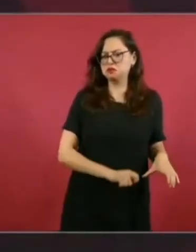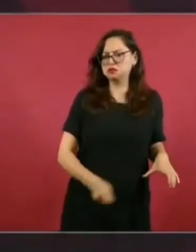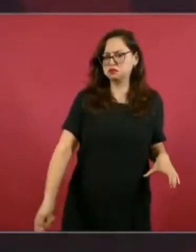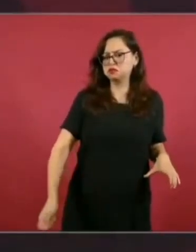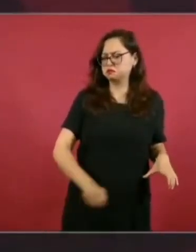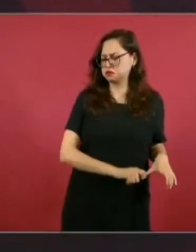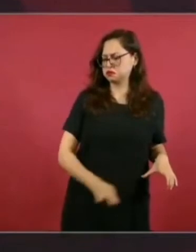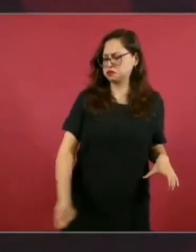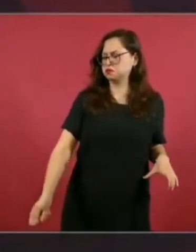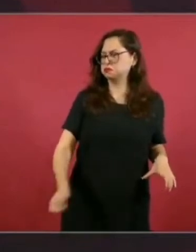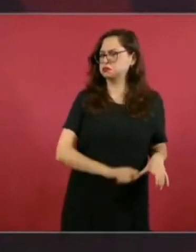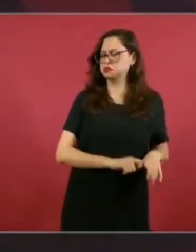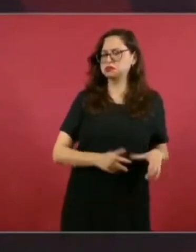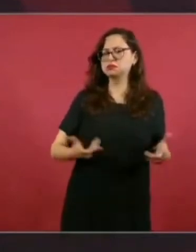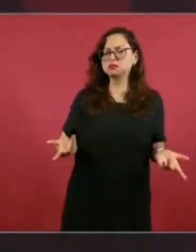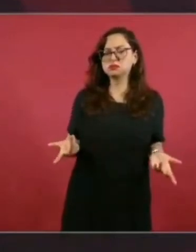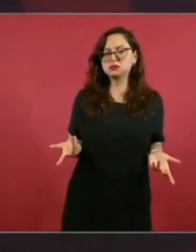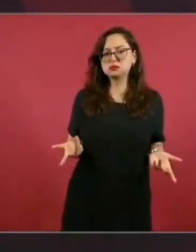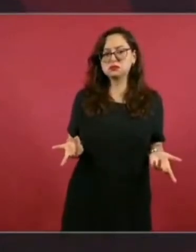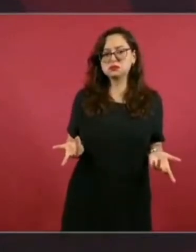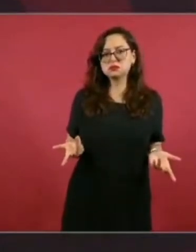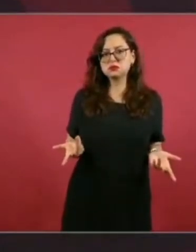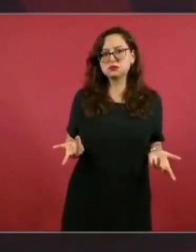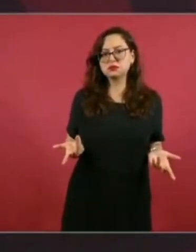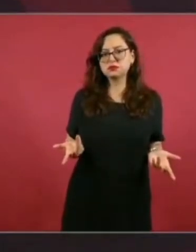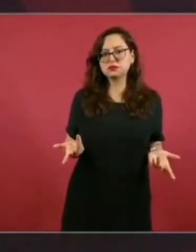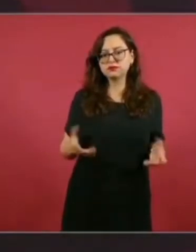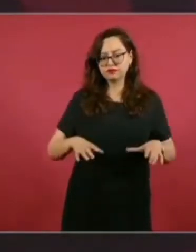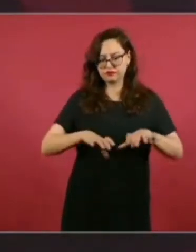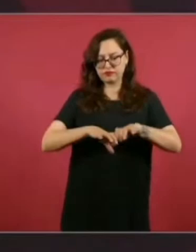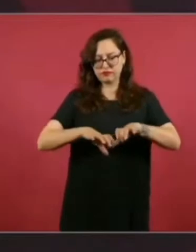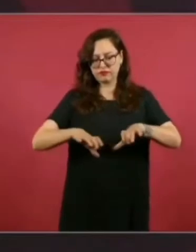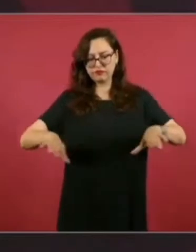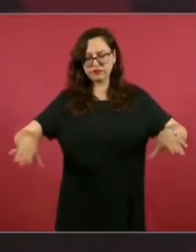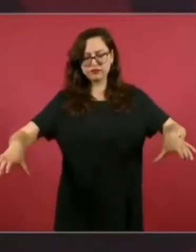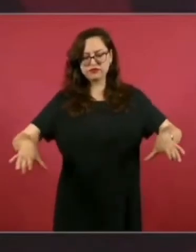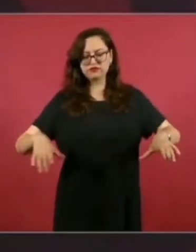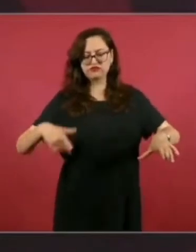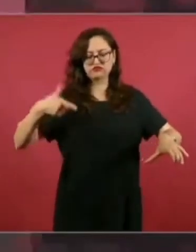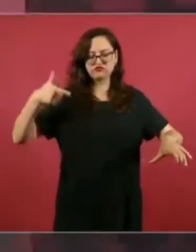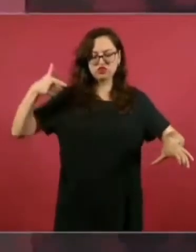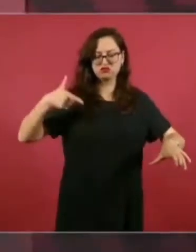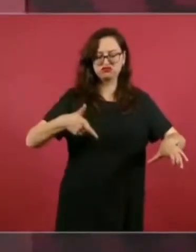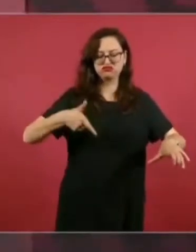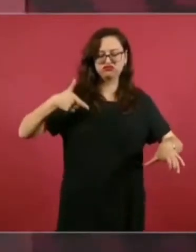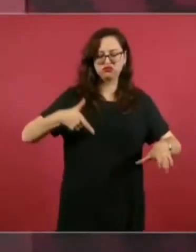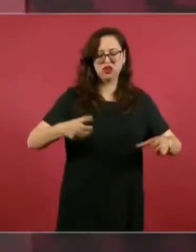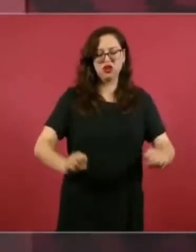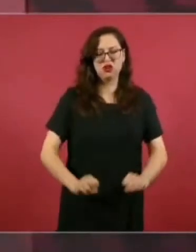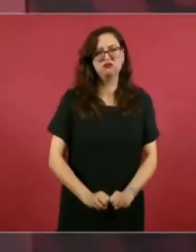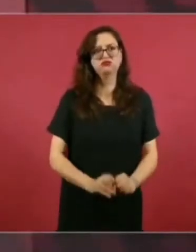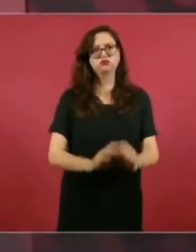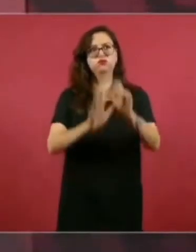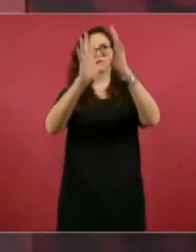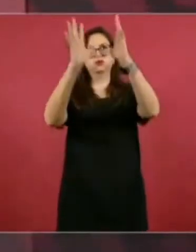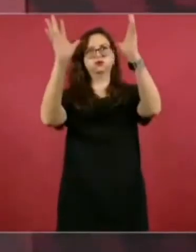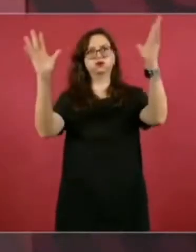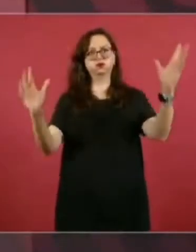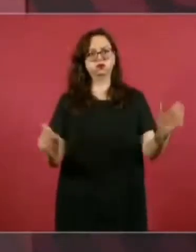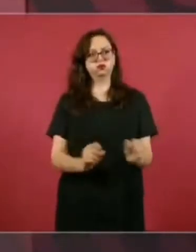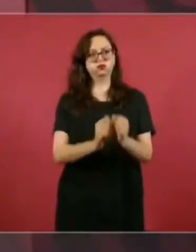gasolina, si arriba